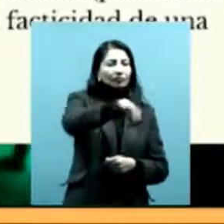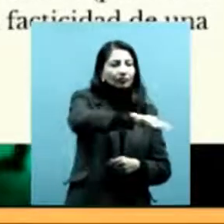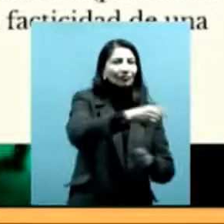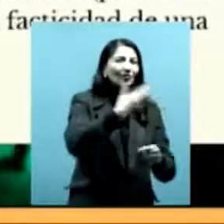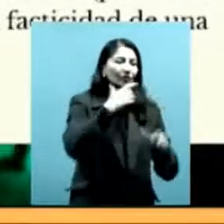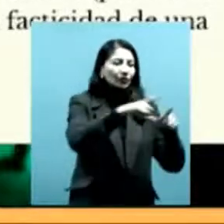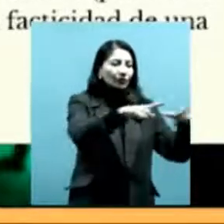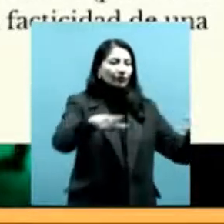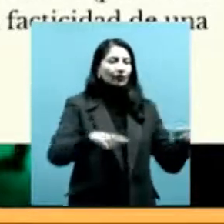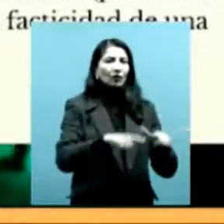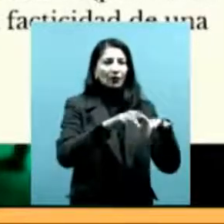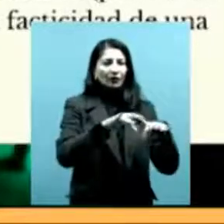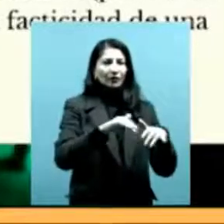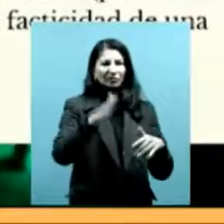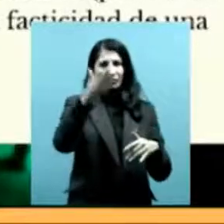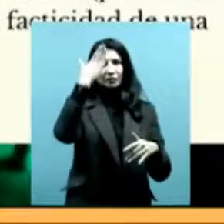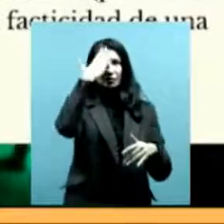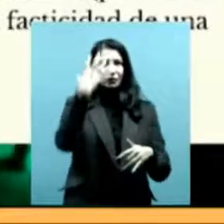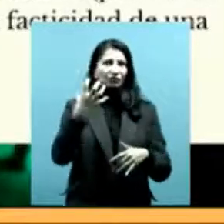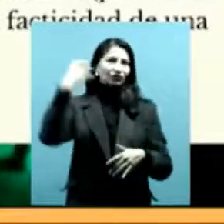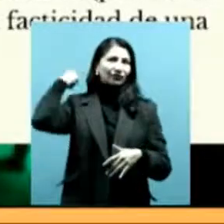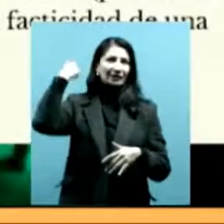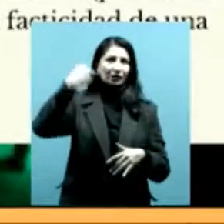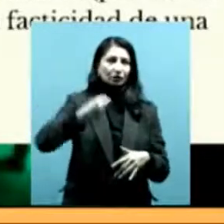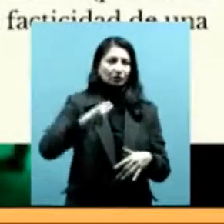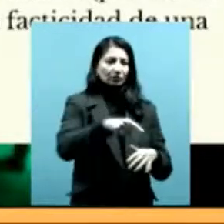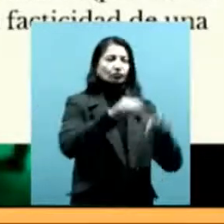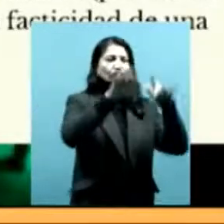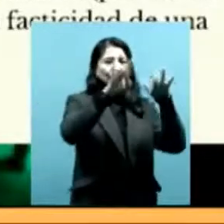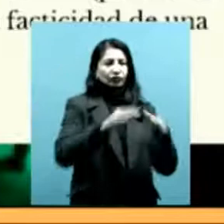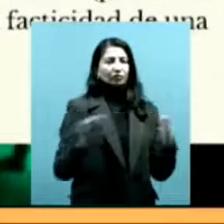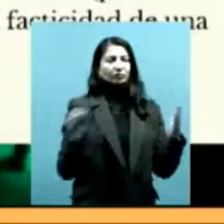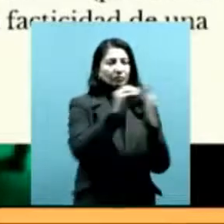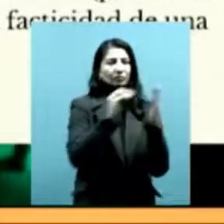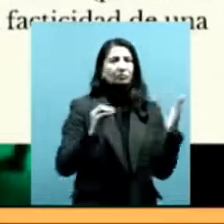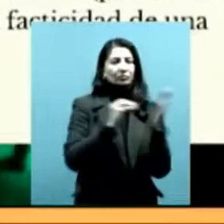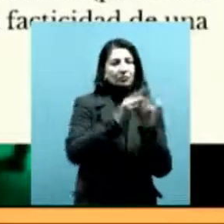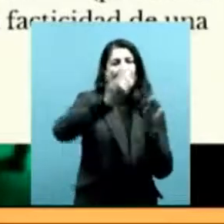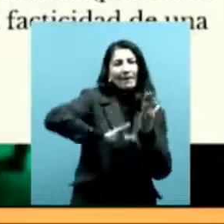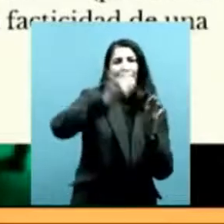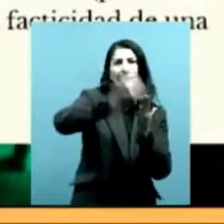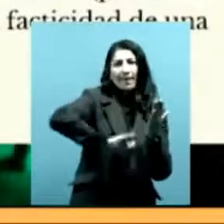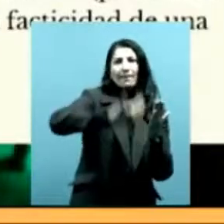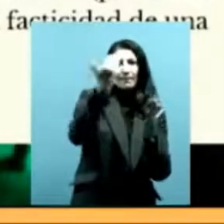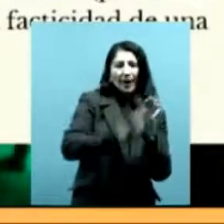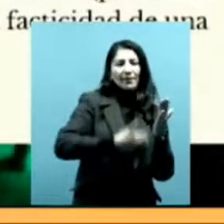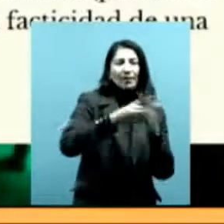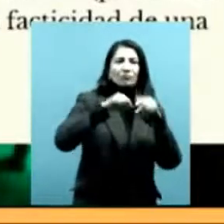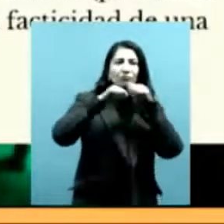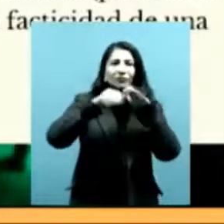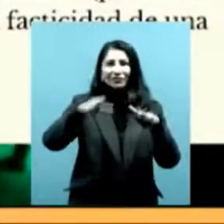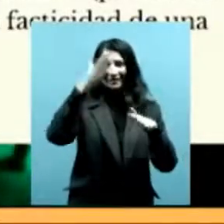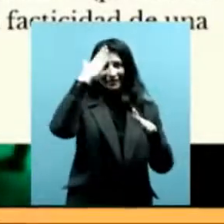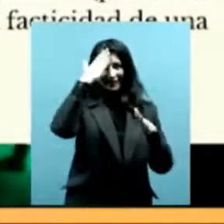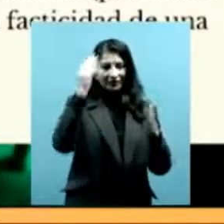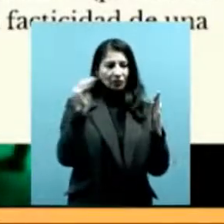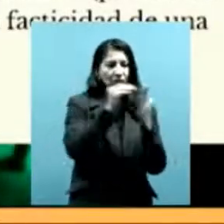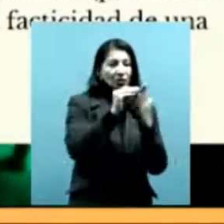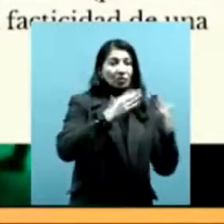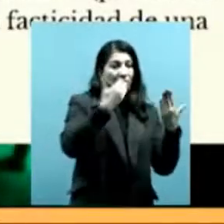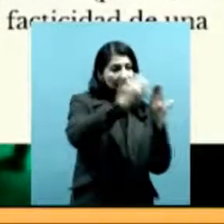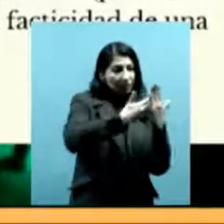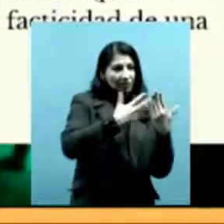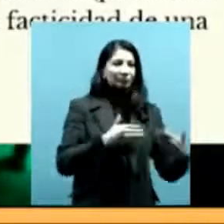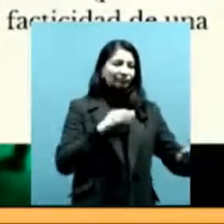a lo largo de la historia, se escriben ciertos papeles, se firman, se rubrican, se sellan, se guardan en el